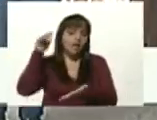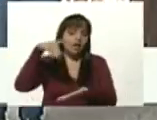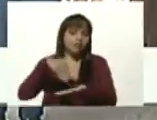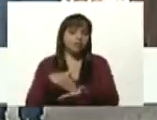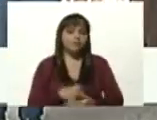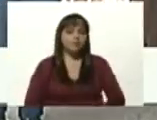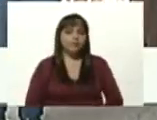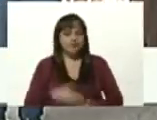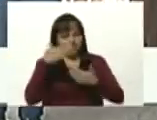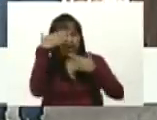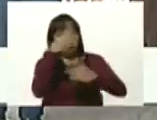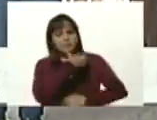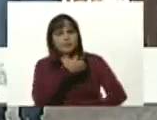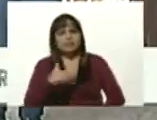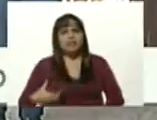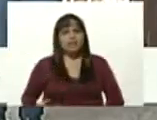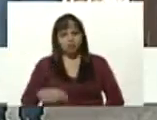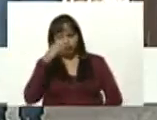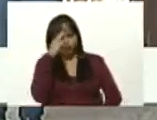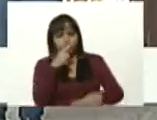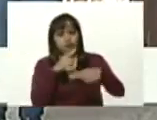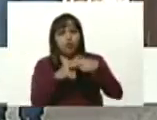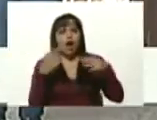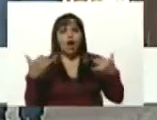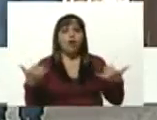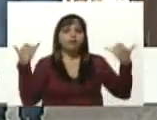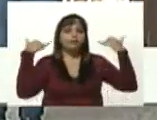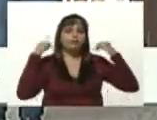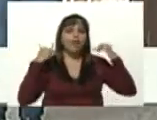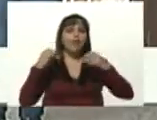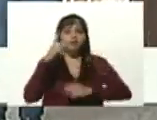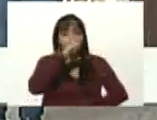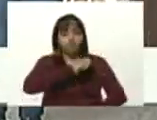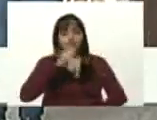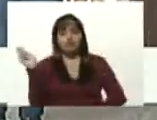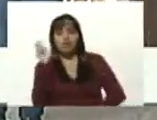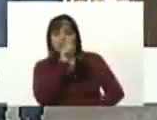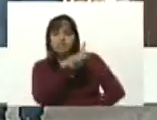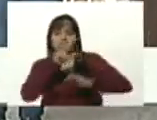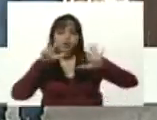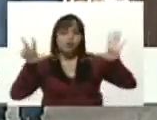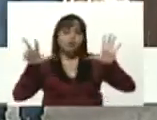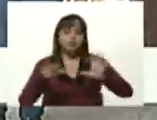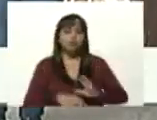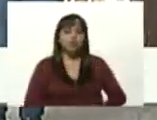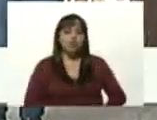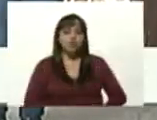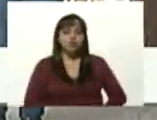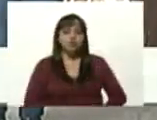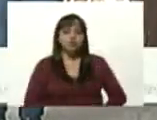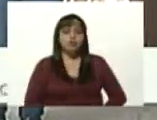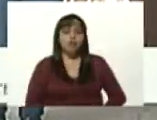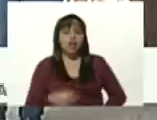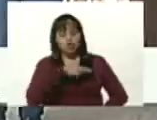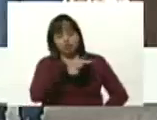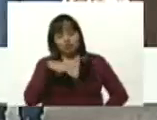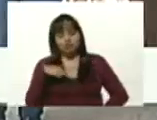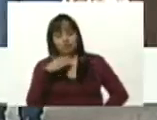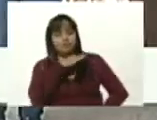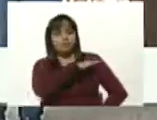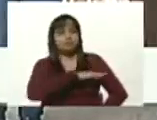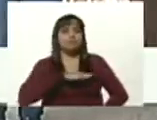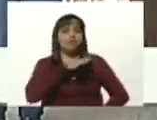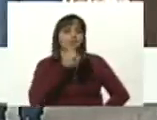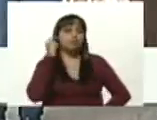Honrada de estar en este momento celebrando nuestros 18 años. 18 años gloriosos de nuestra misión Sucre.